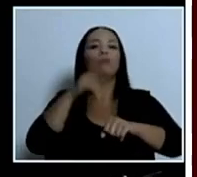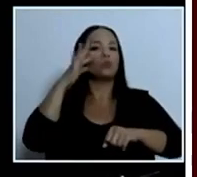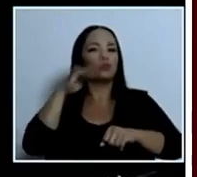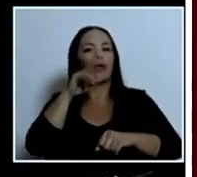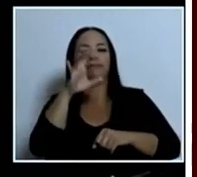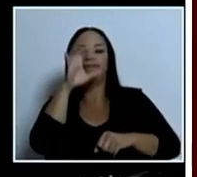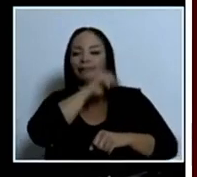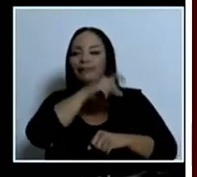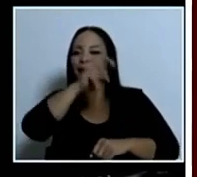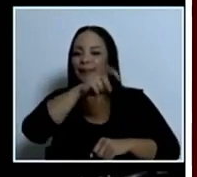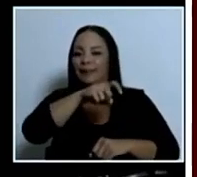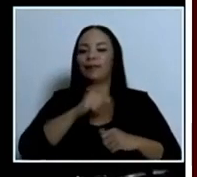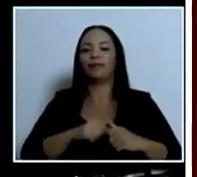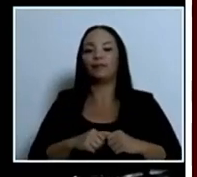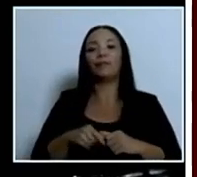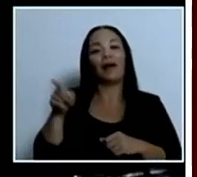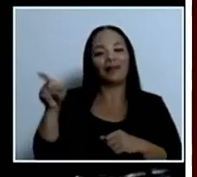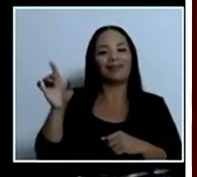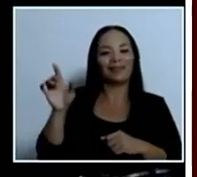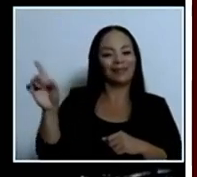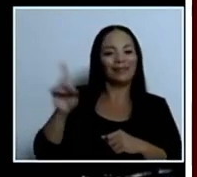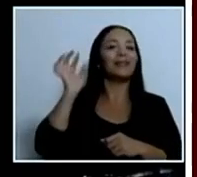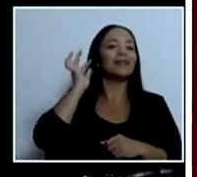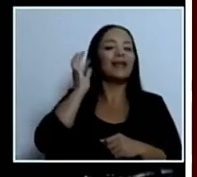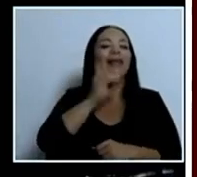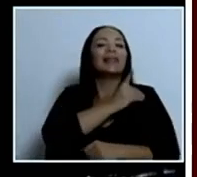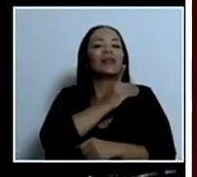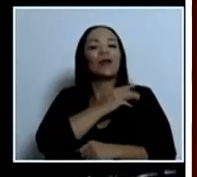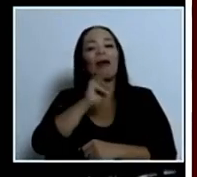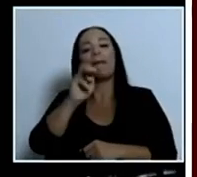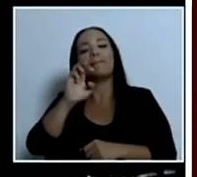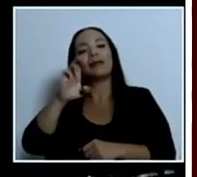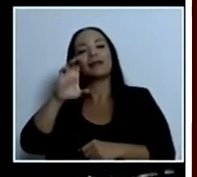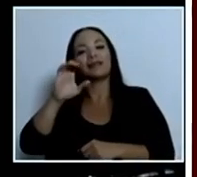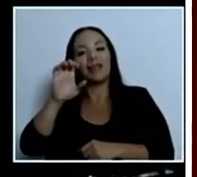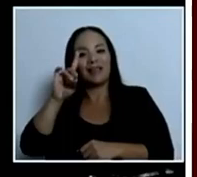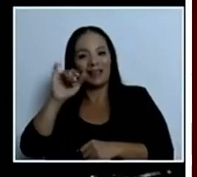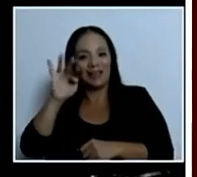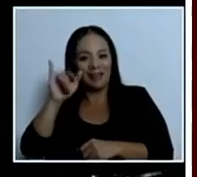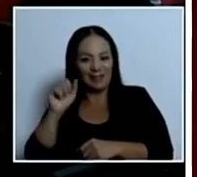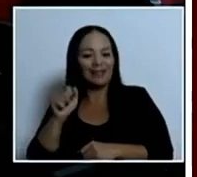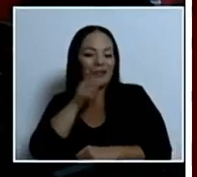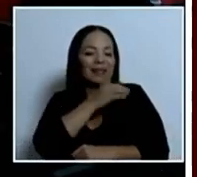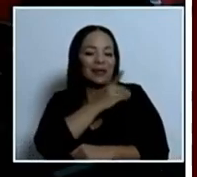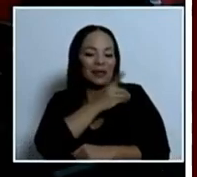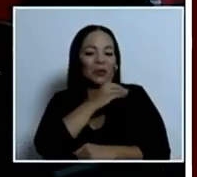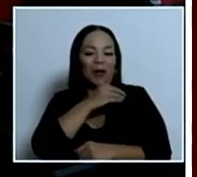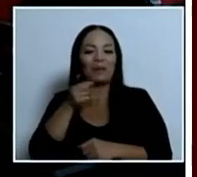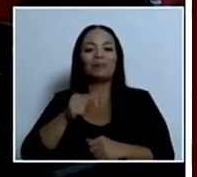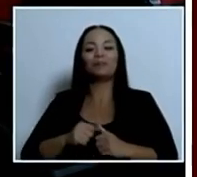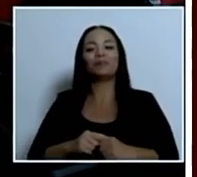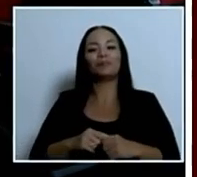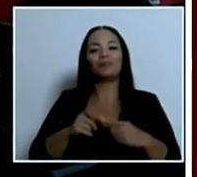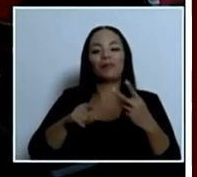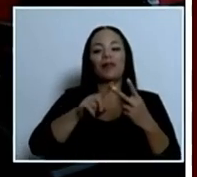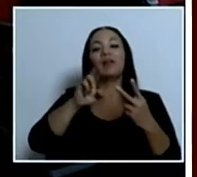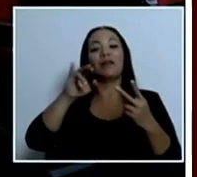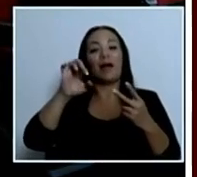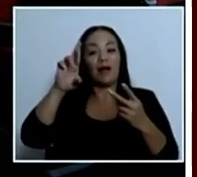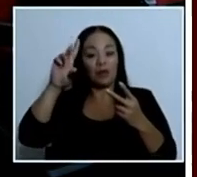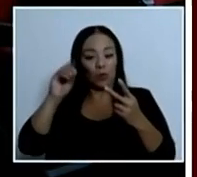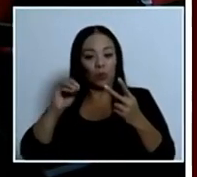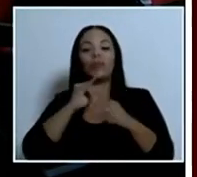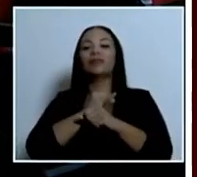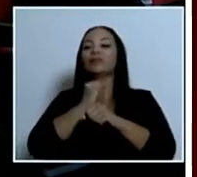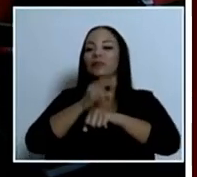la Música, que aquí tenemos a su directora, doña Merceditas, la directora del Centro Nacional de la Música, a don Ricardo, el director del Instituto